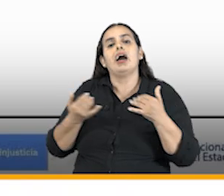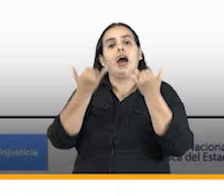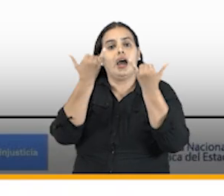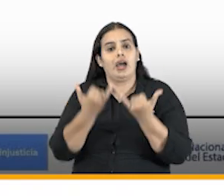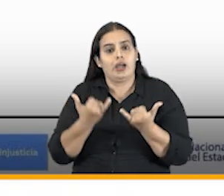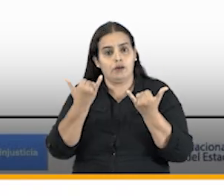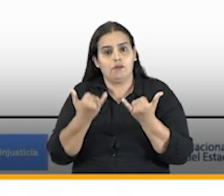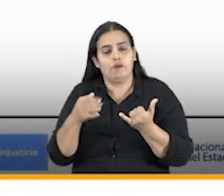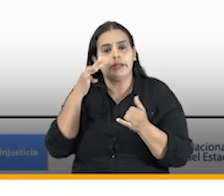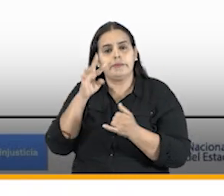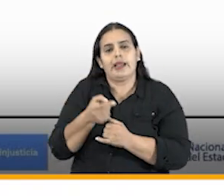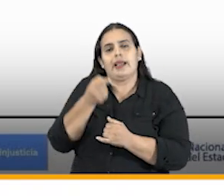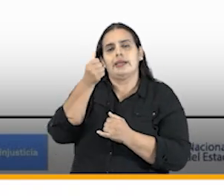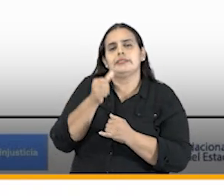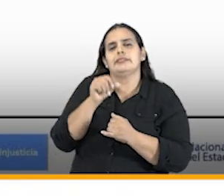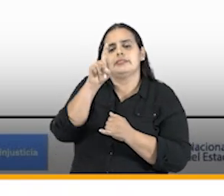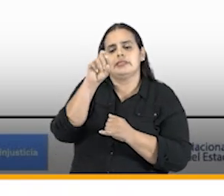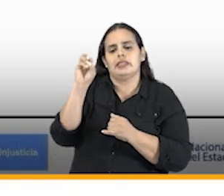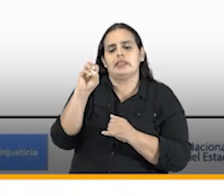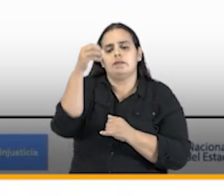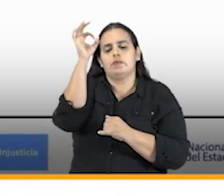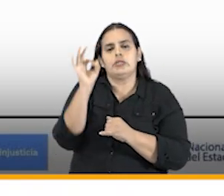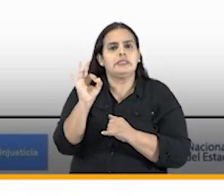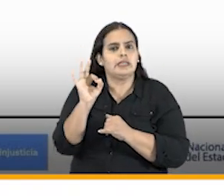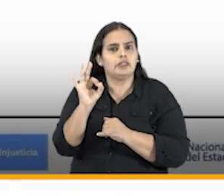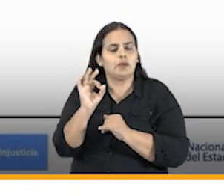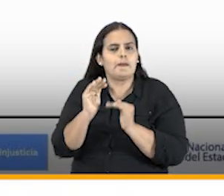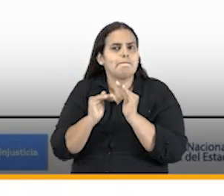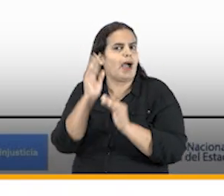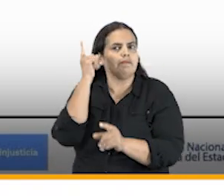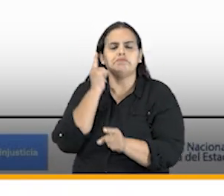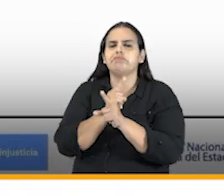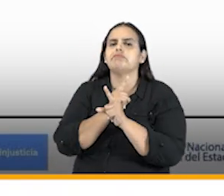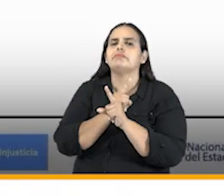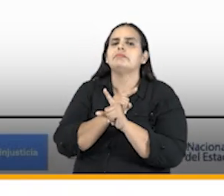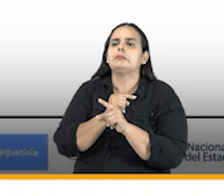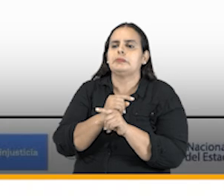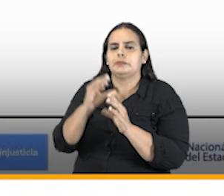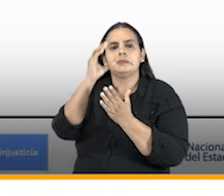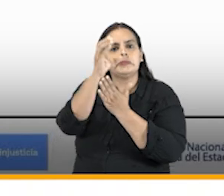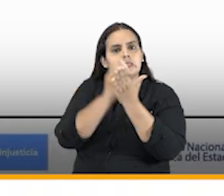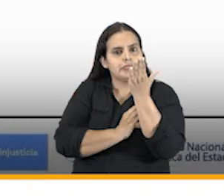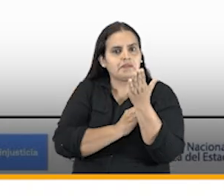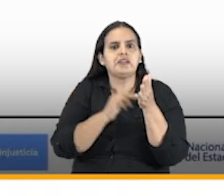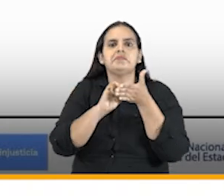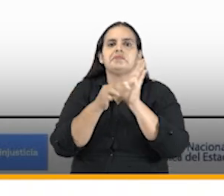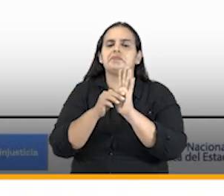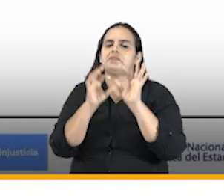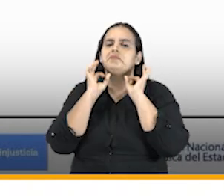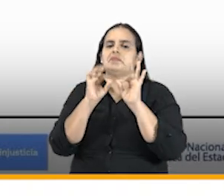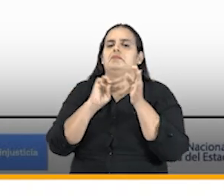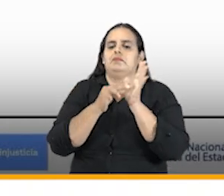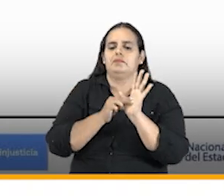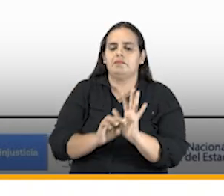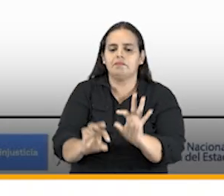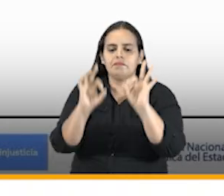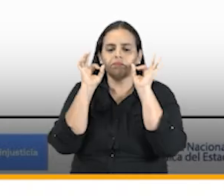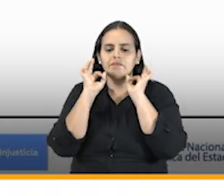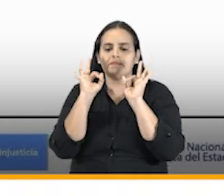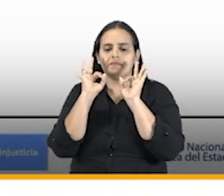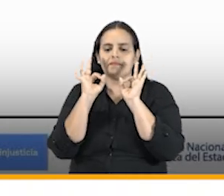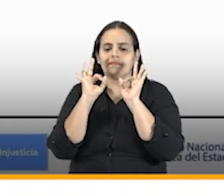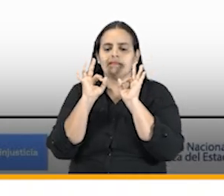actualmente cercano al 70% de muy favorable tenemos una certificación entonces de great place to work